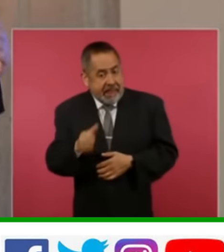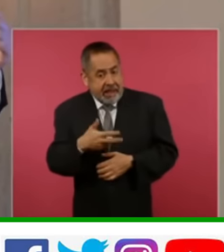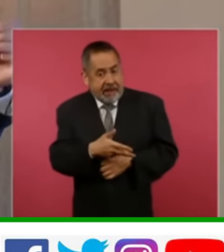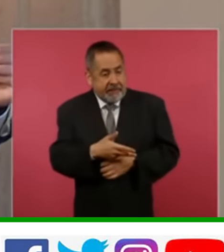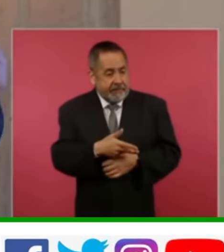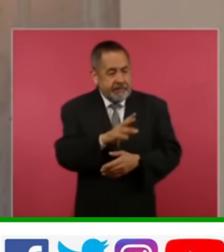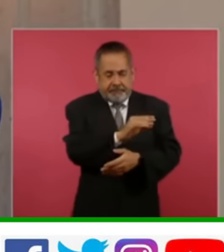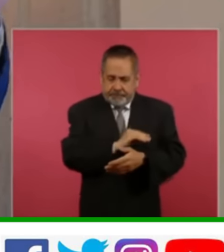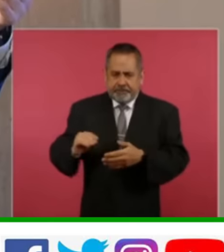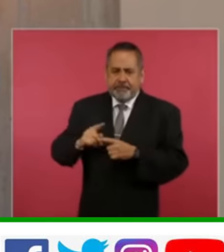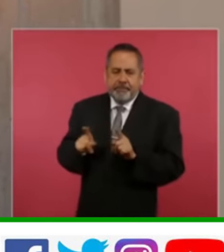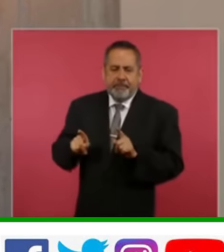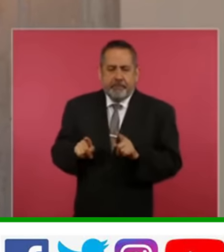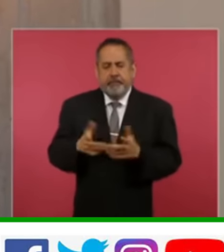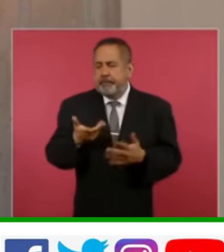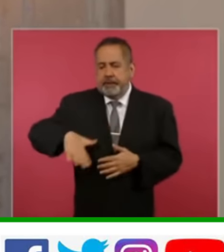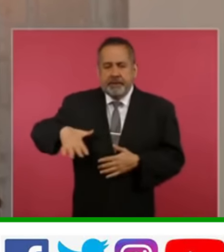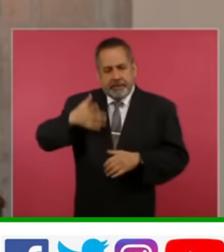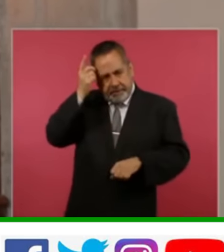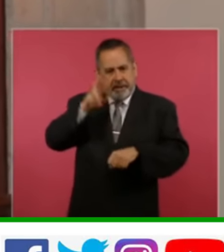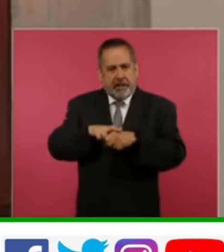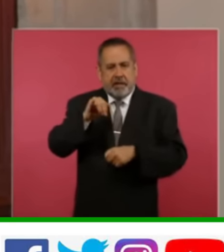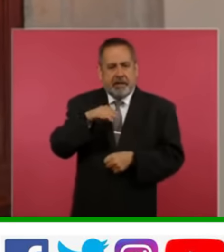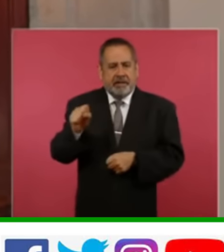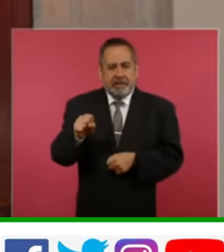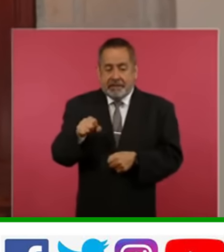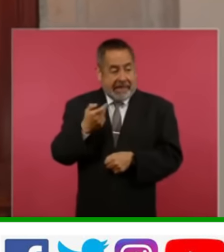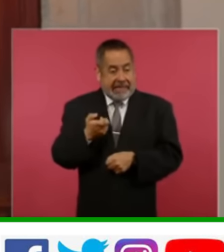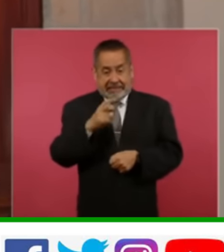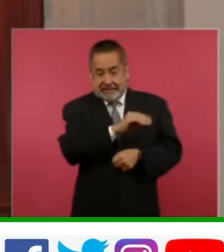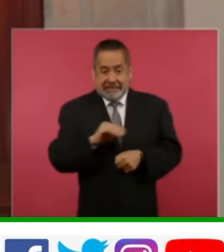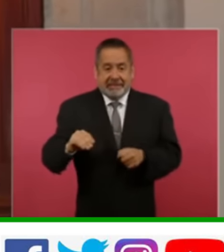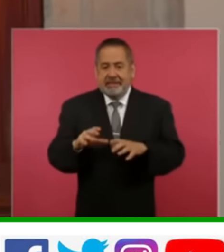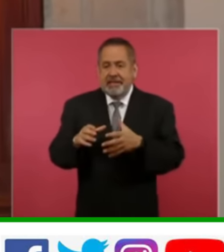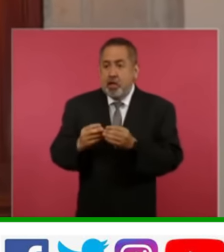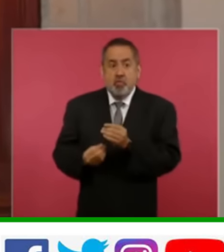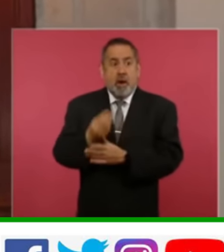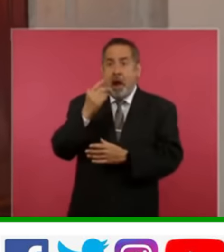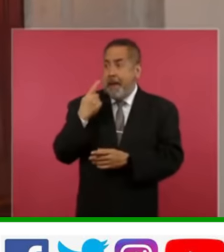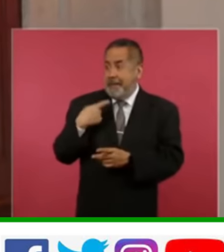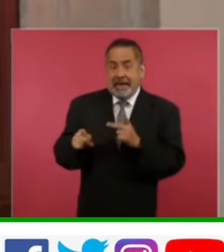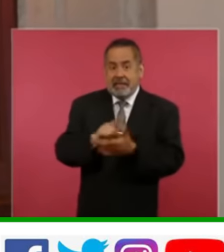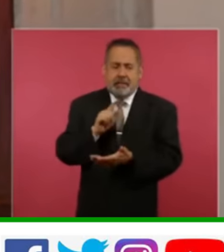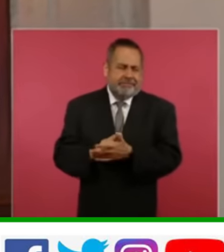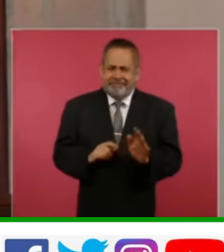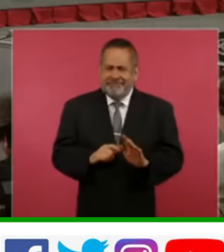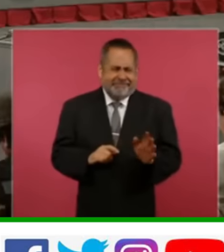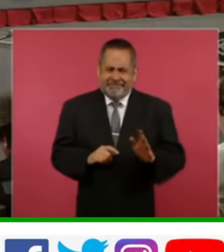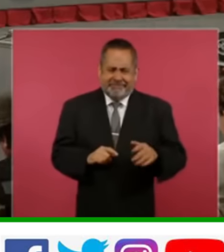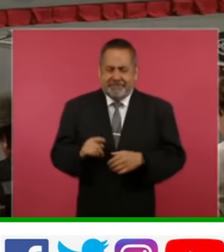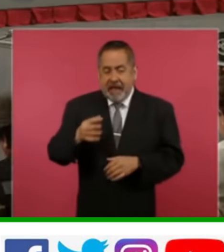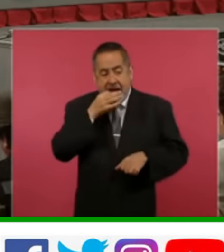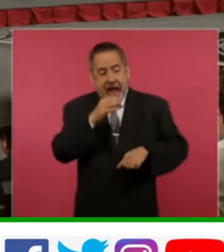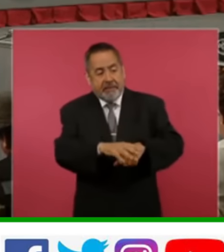Como ya lo explicó el director del IMSS, este mecanismo no es novedoso. Ya se avisa hoy a los trabajadores un año antes de pasar